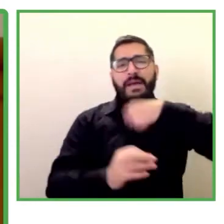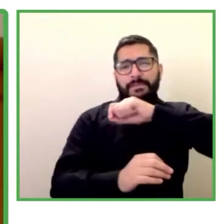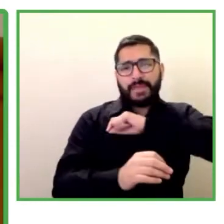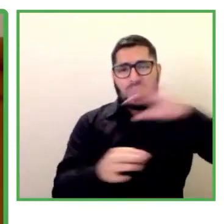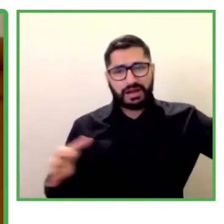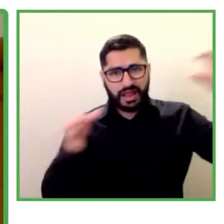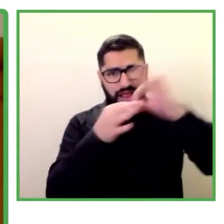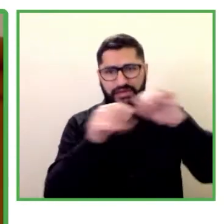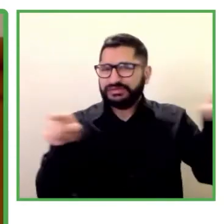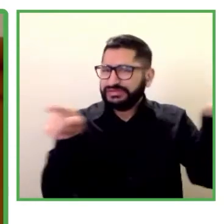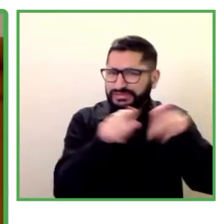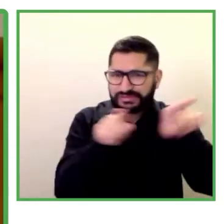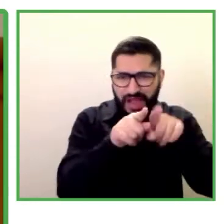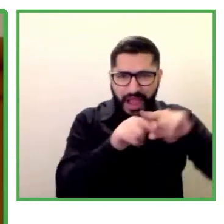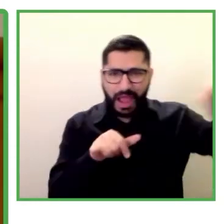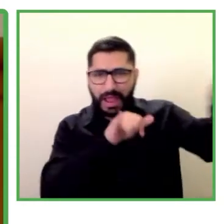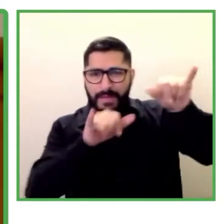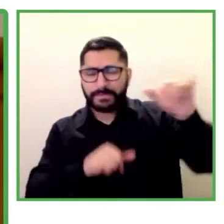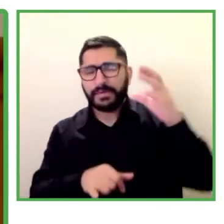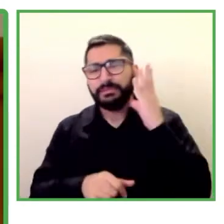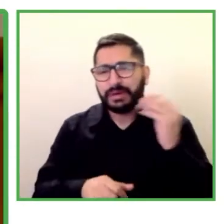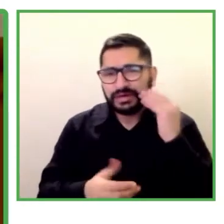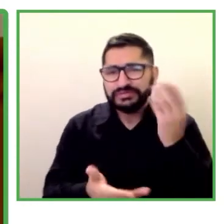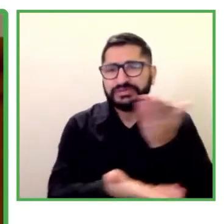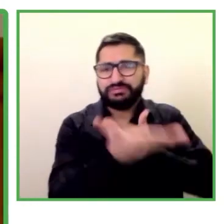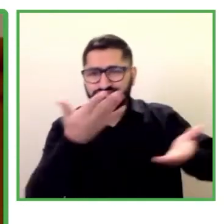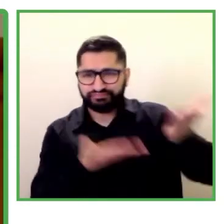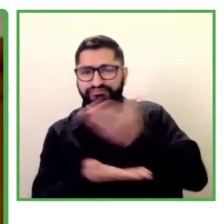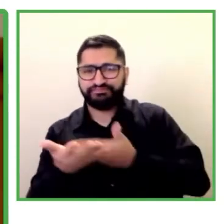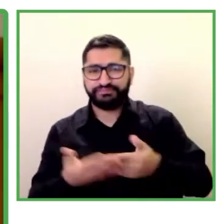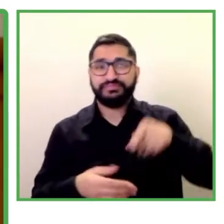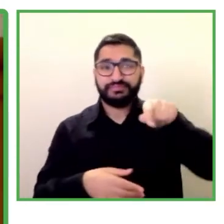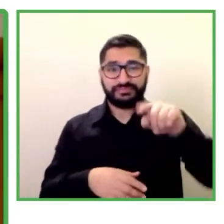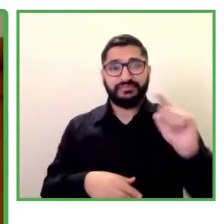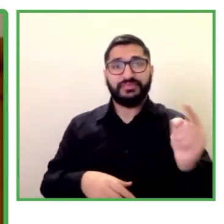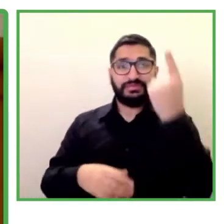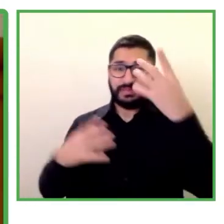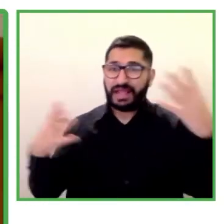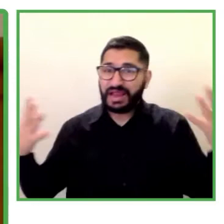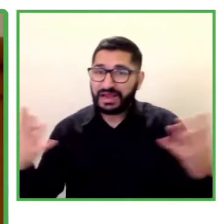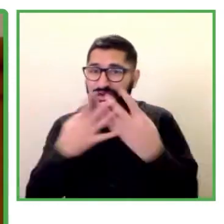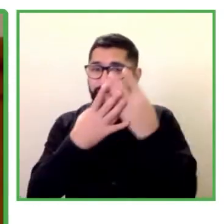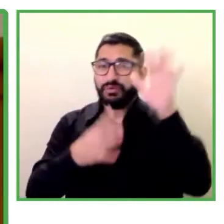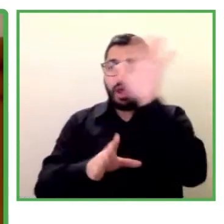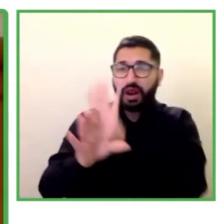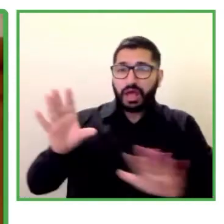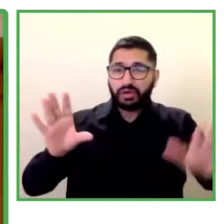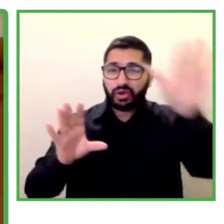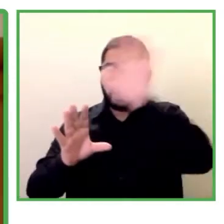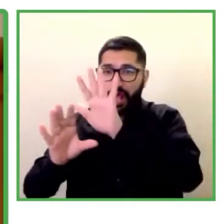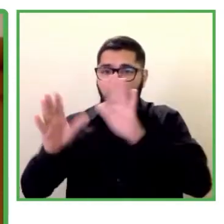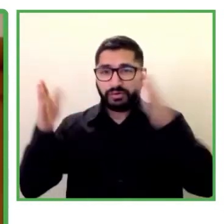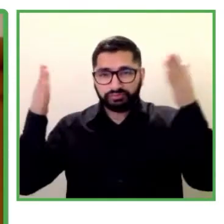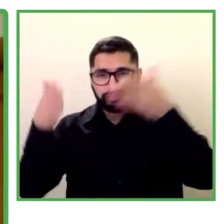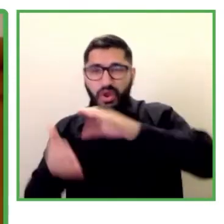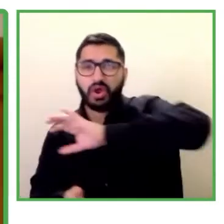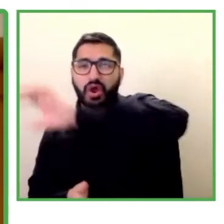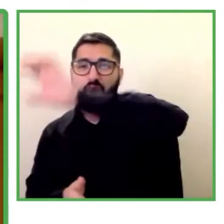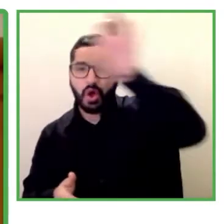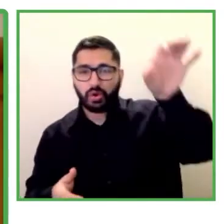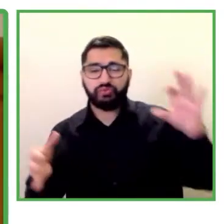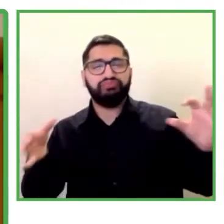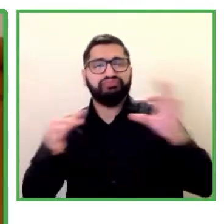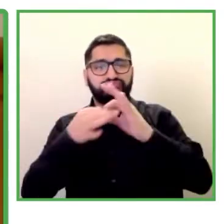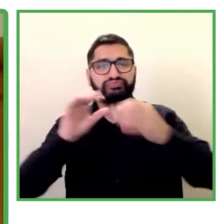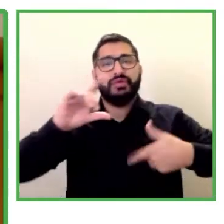existían las redes nacionales de empresas inclusivas en varios países de la región iberoamericana, por un lado, y también existía